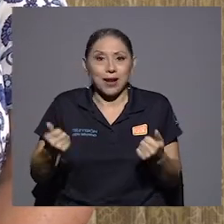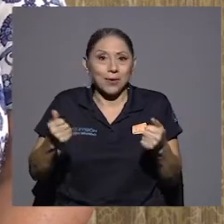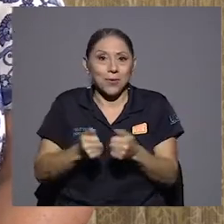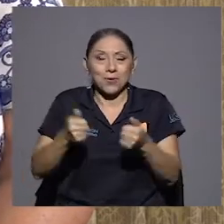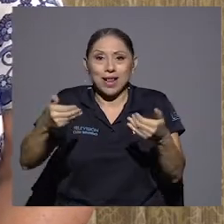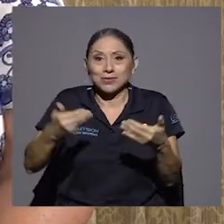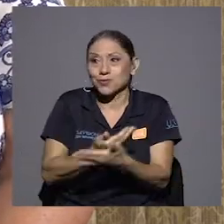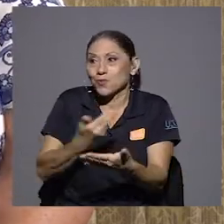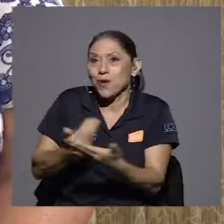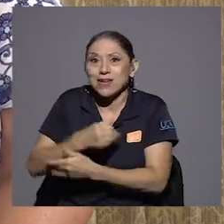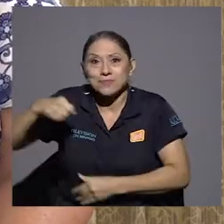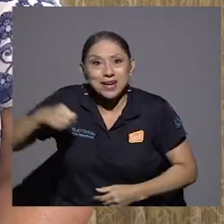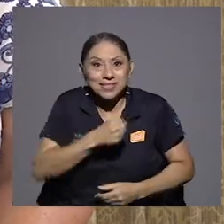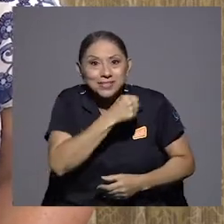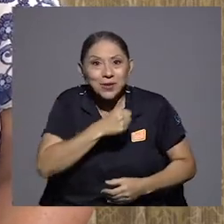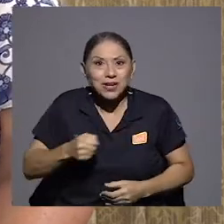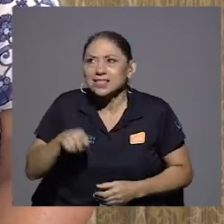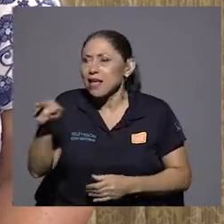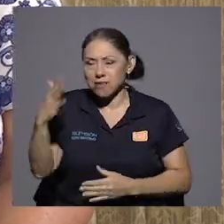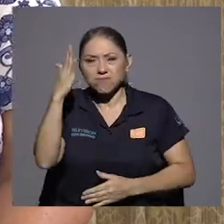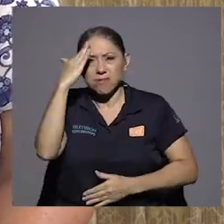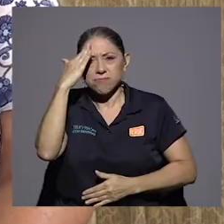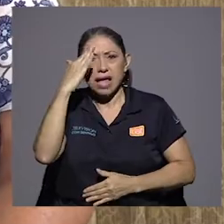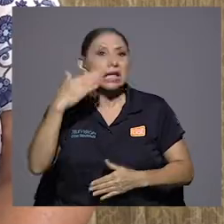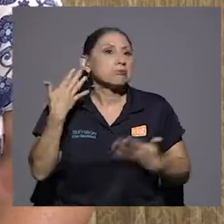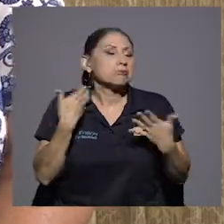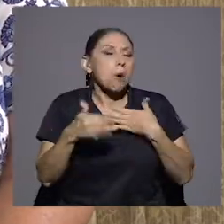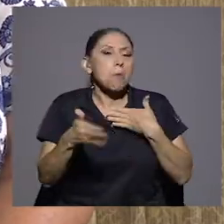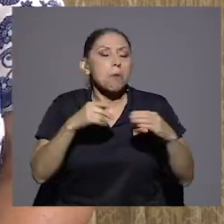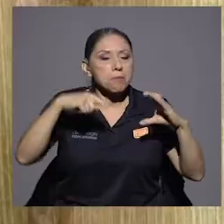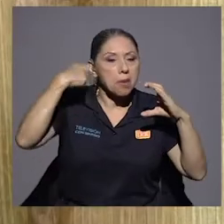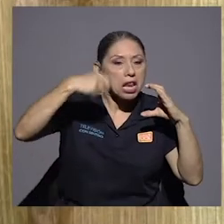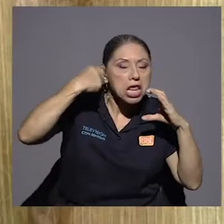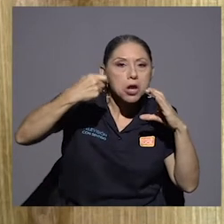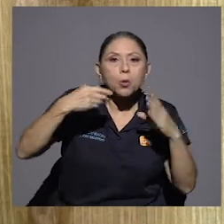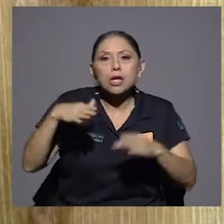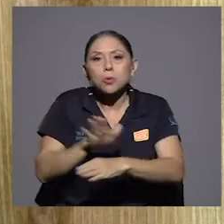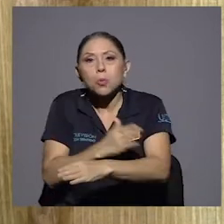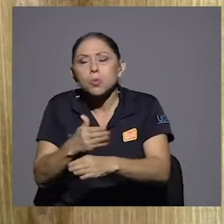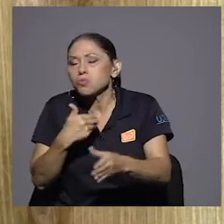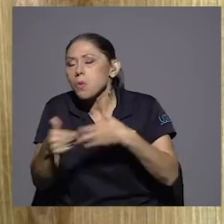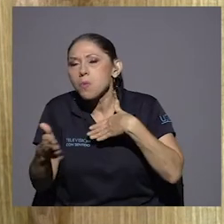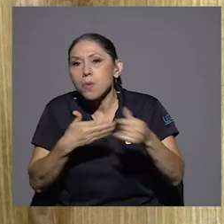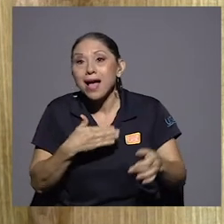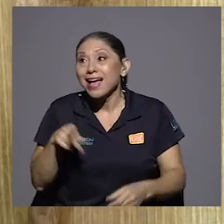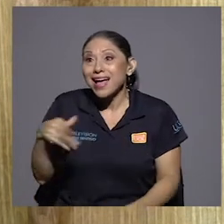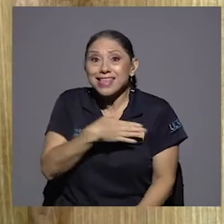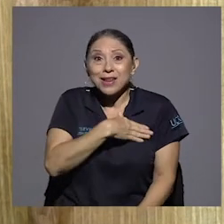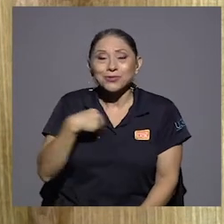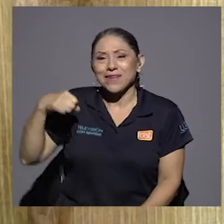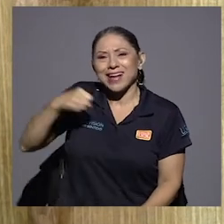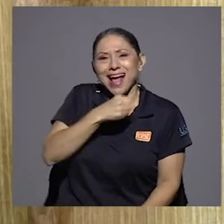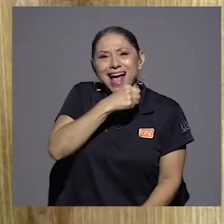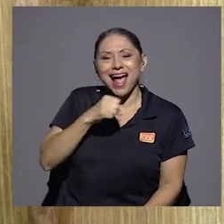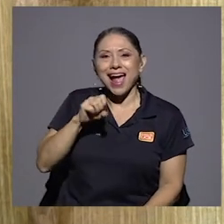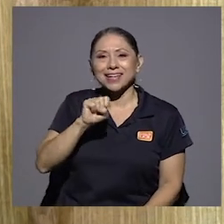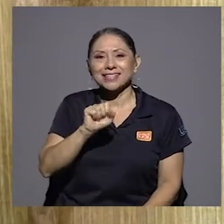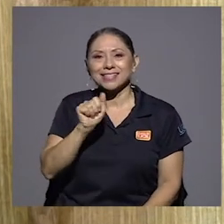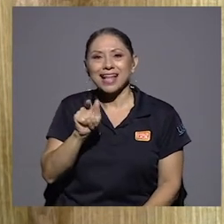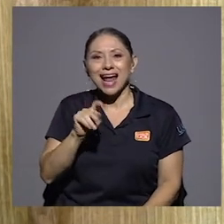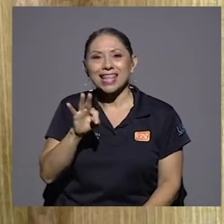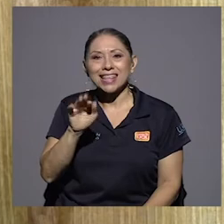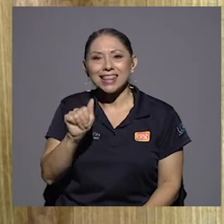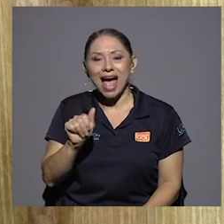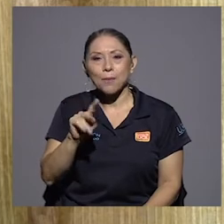Ella estaba al día, si fueran películas, fueran discos, si fueran... Le gustaba Sarita Montiel cantando y también Pedro